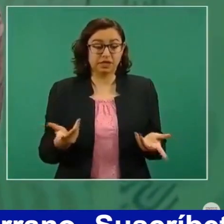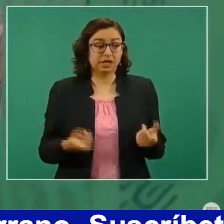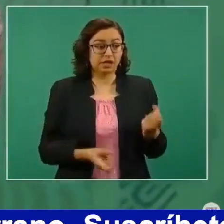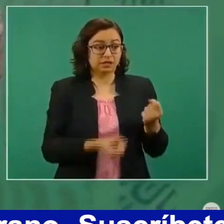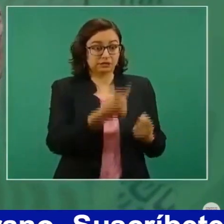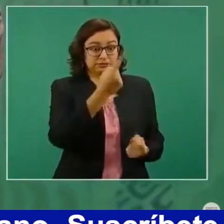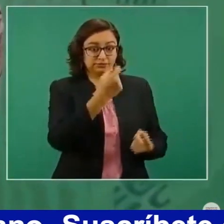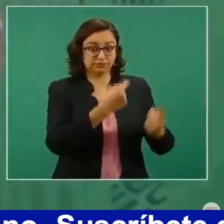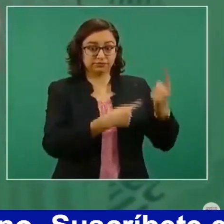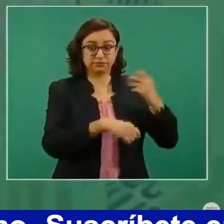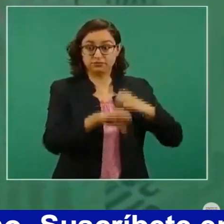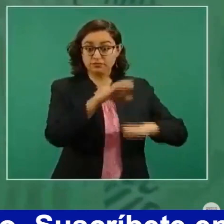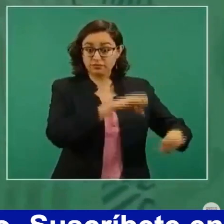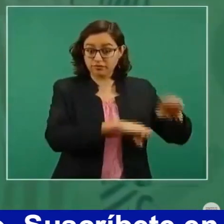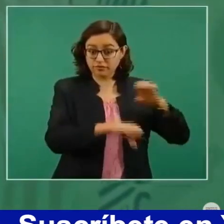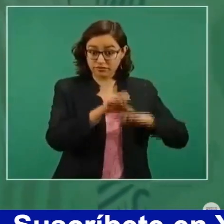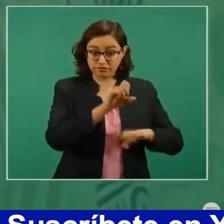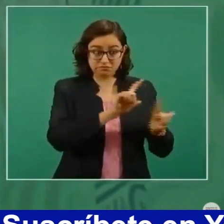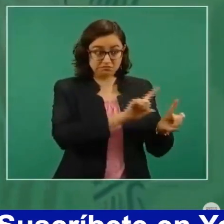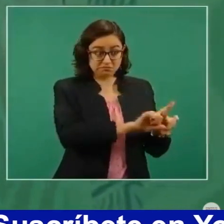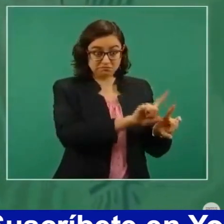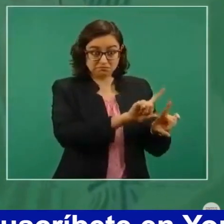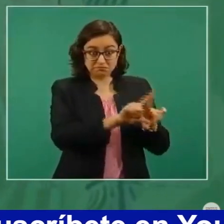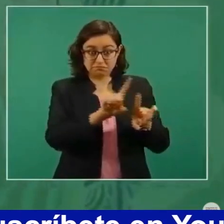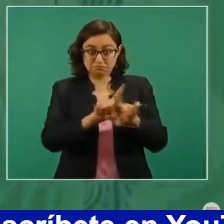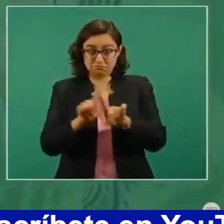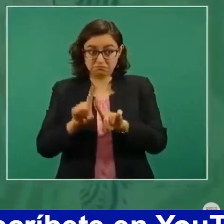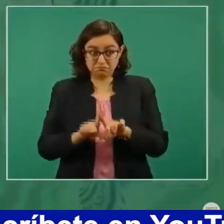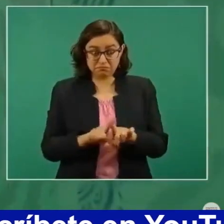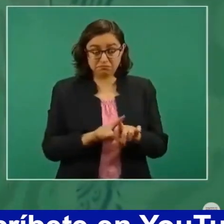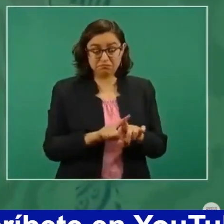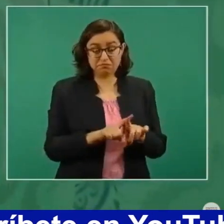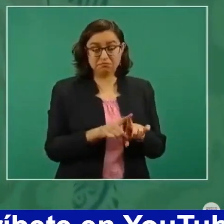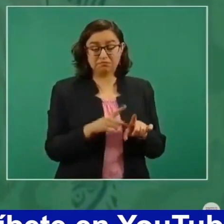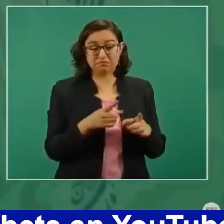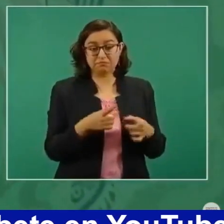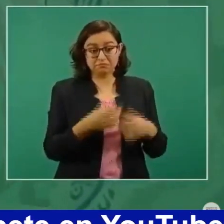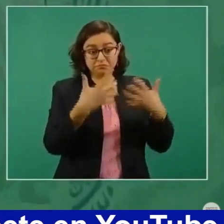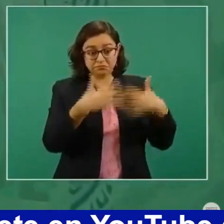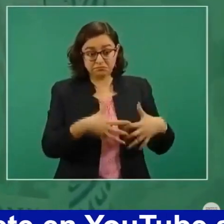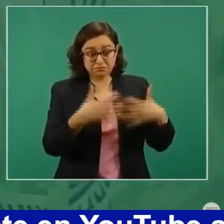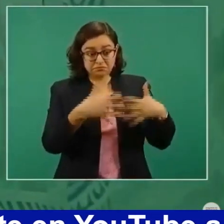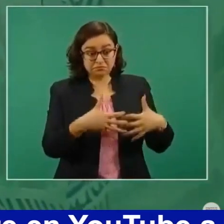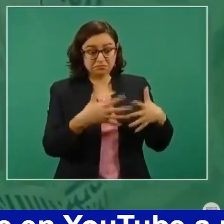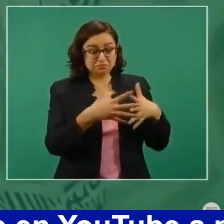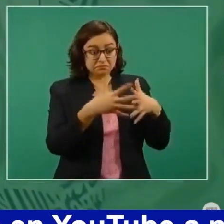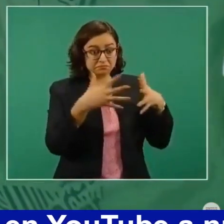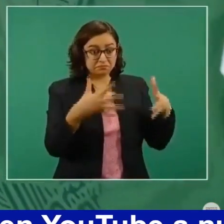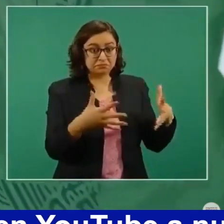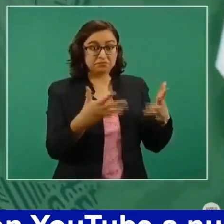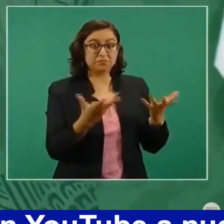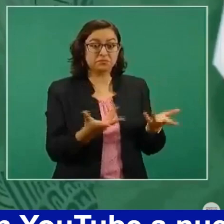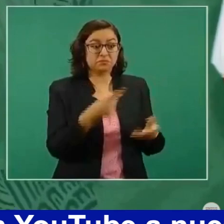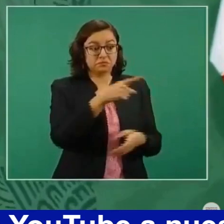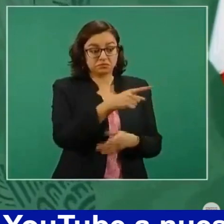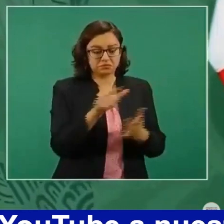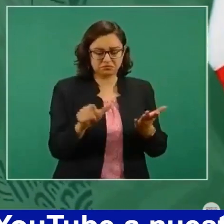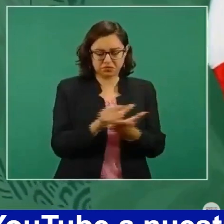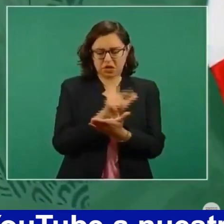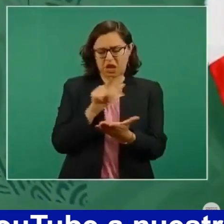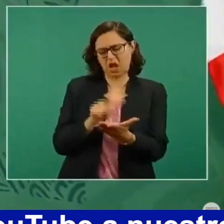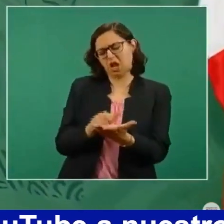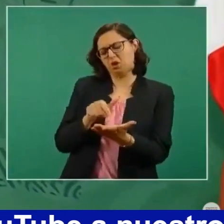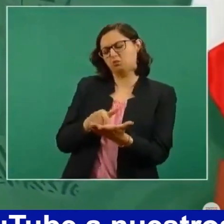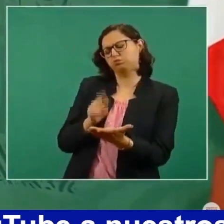que mediante la interpretación sesgada,